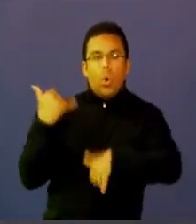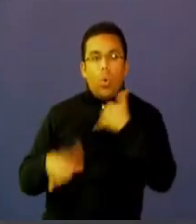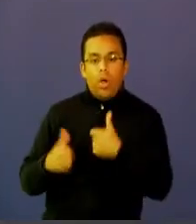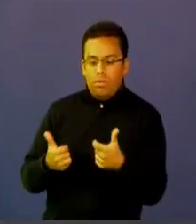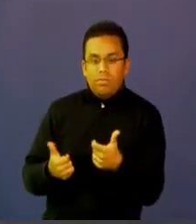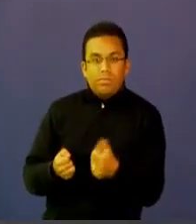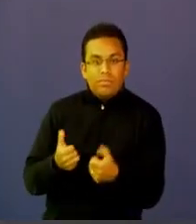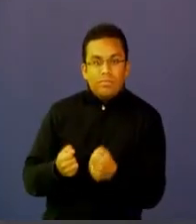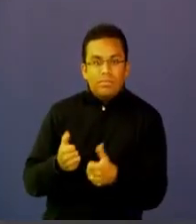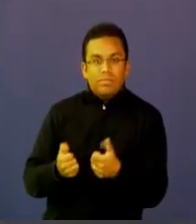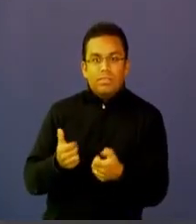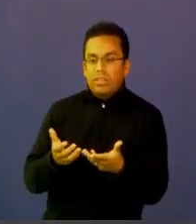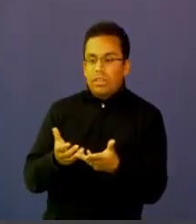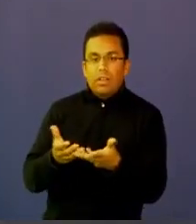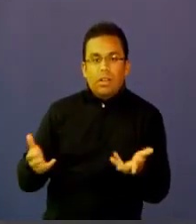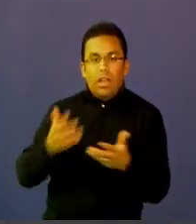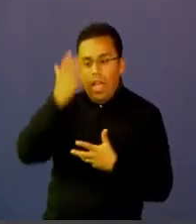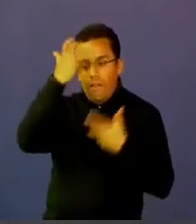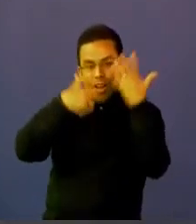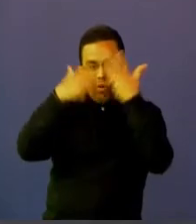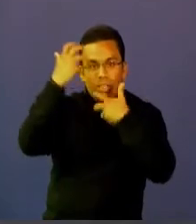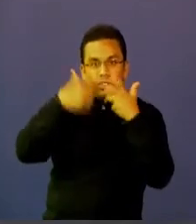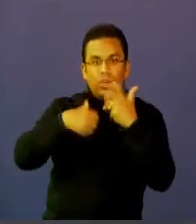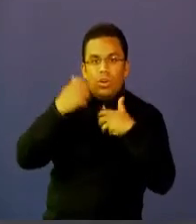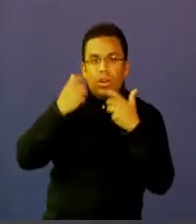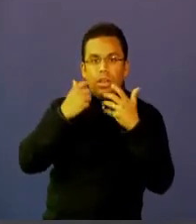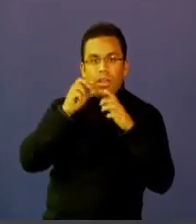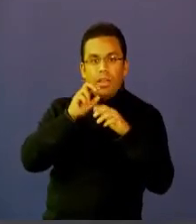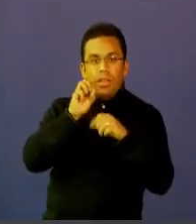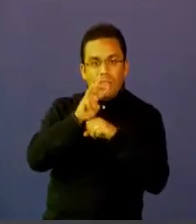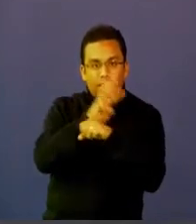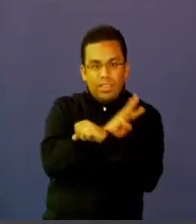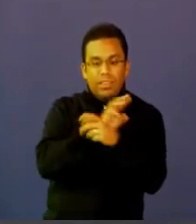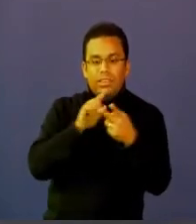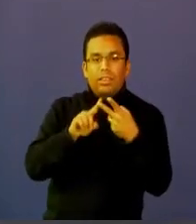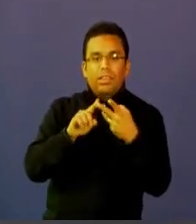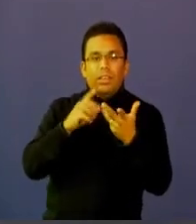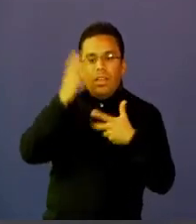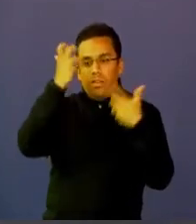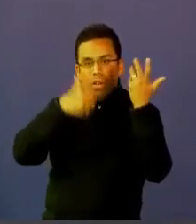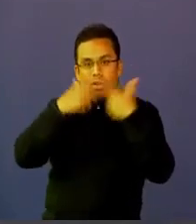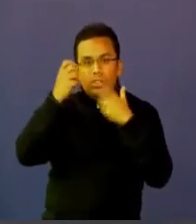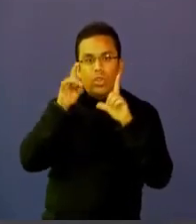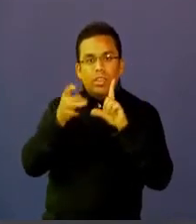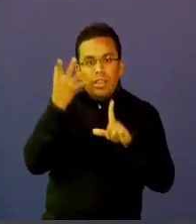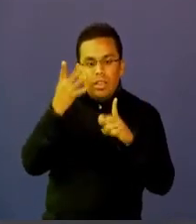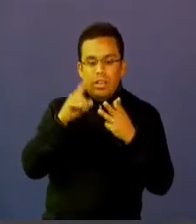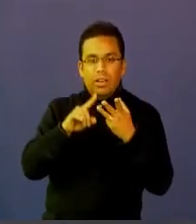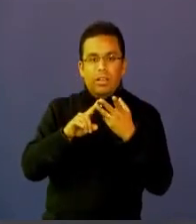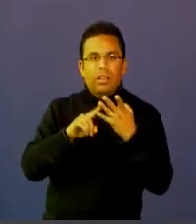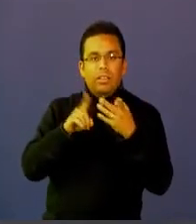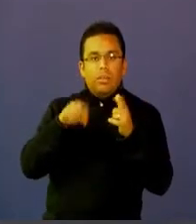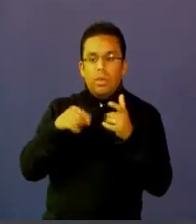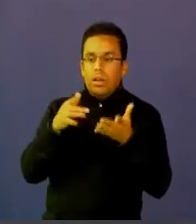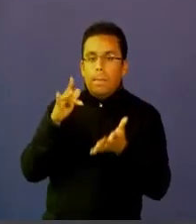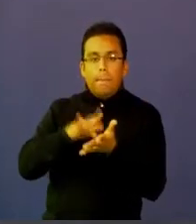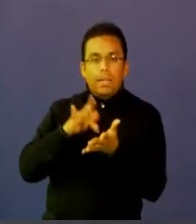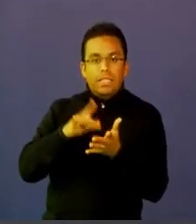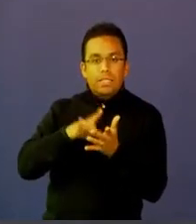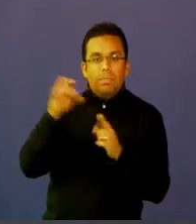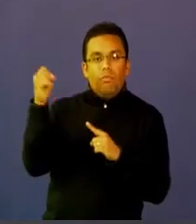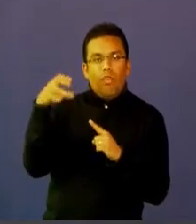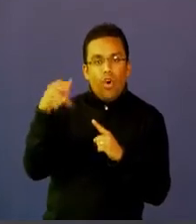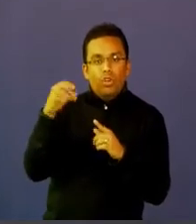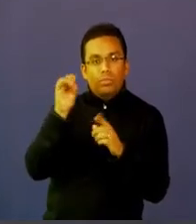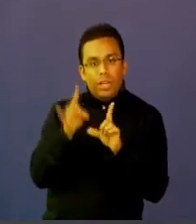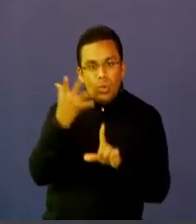utilizando las evaluaciones digitales participando en comunidades virtuales utilizando todos estos beneficios y todas estas